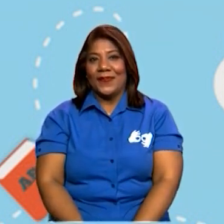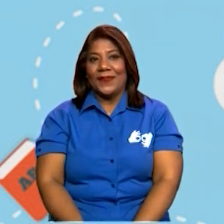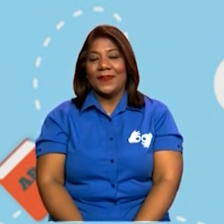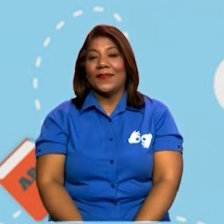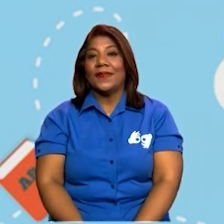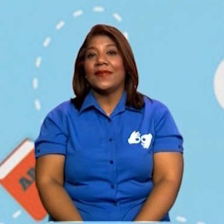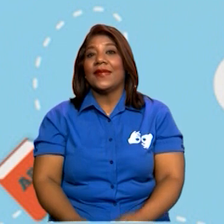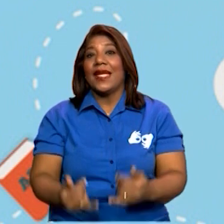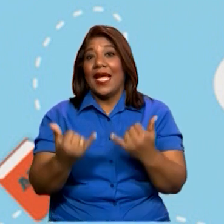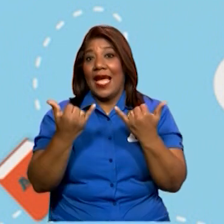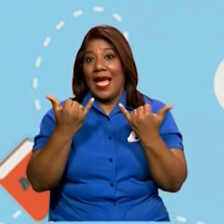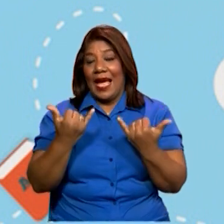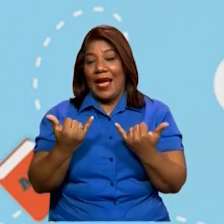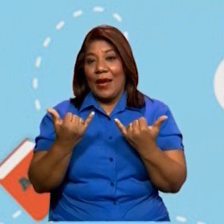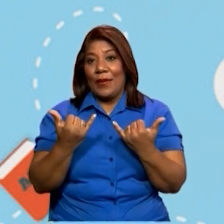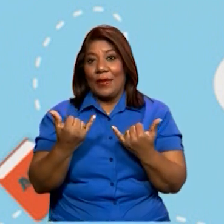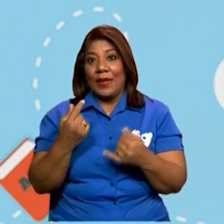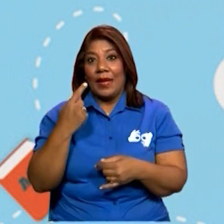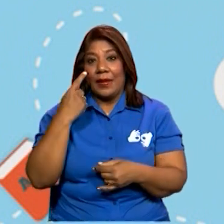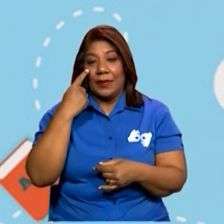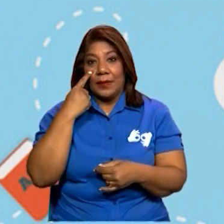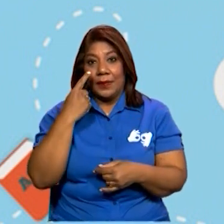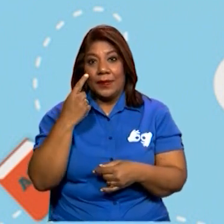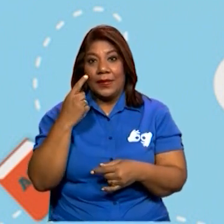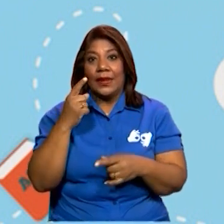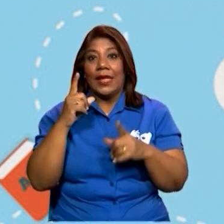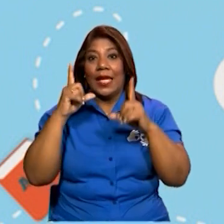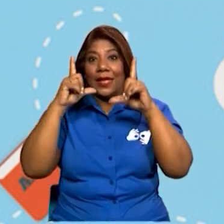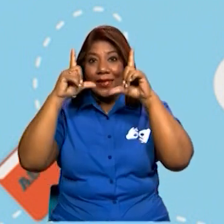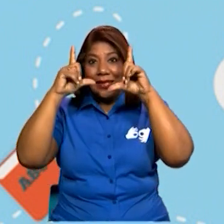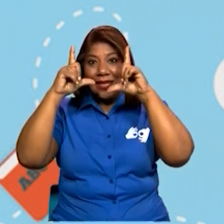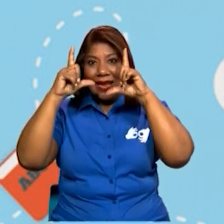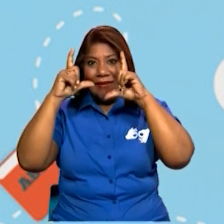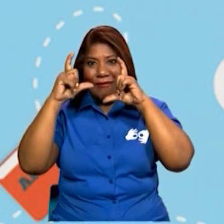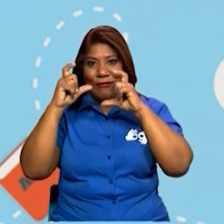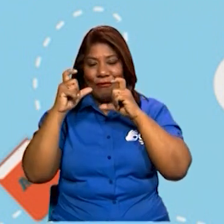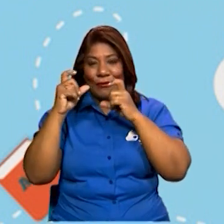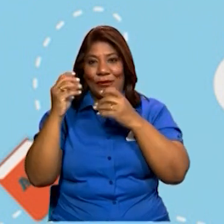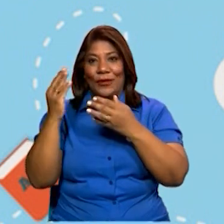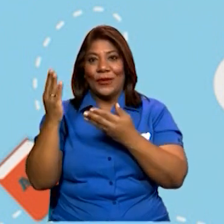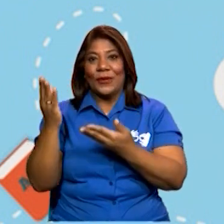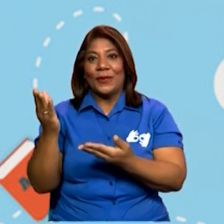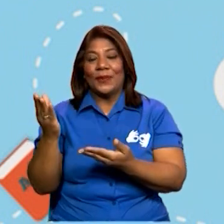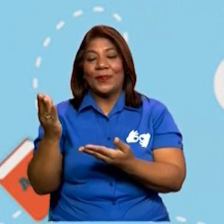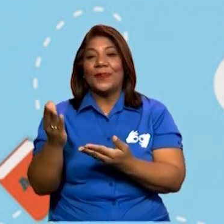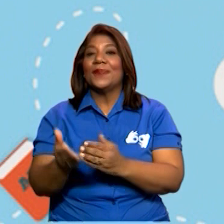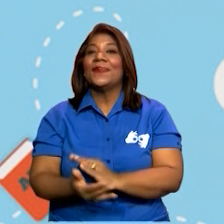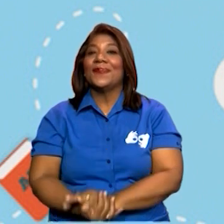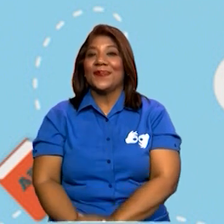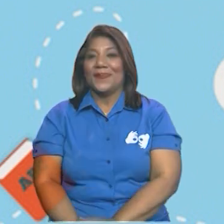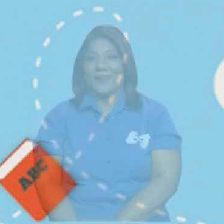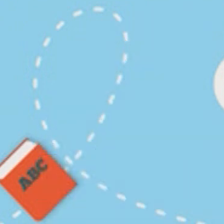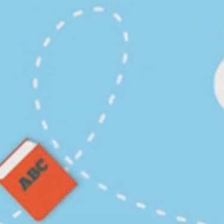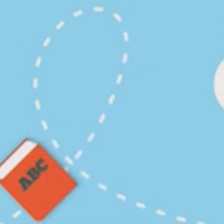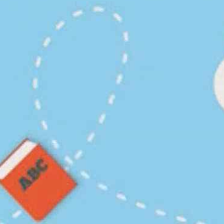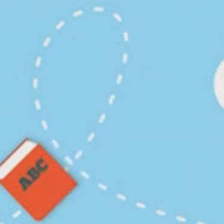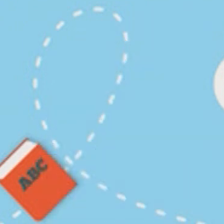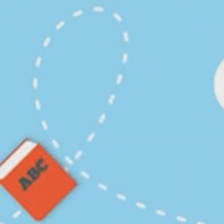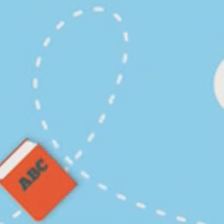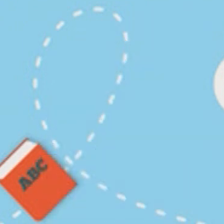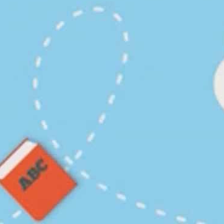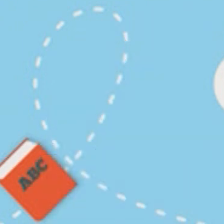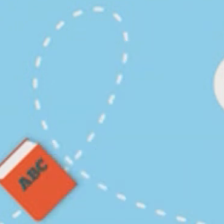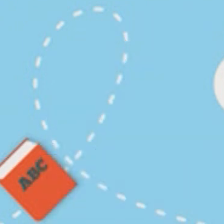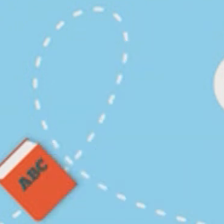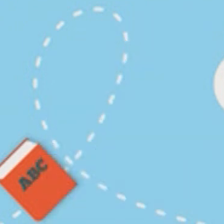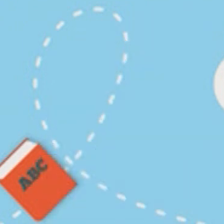Ahora, chicos, van a tomar una captura de pantalla para que esta actividad ustedes la